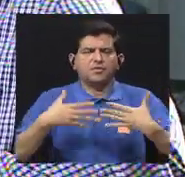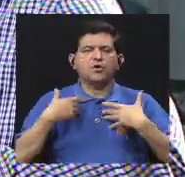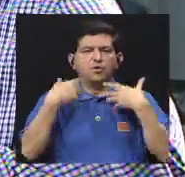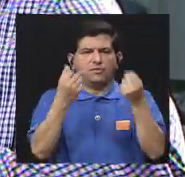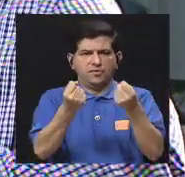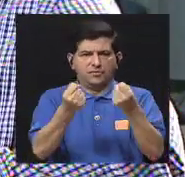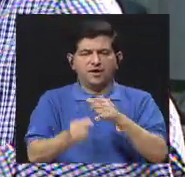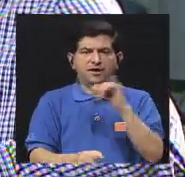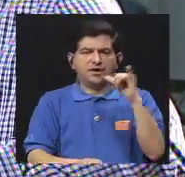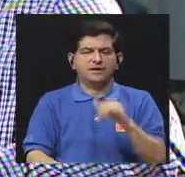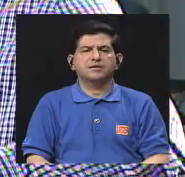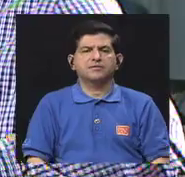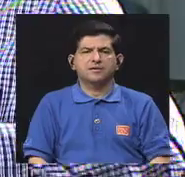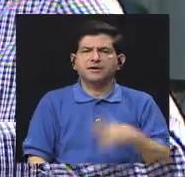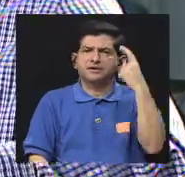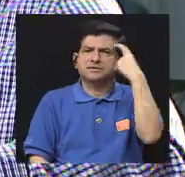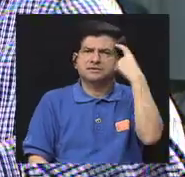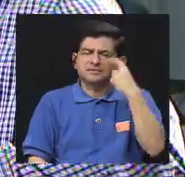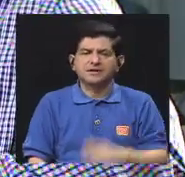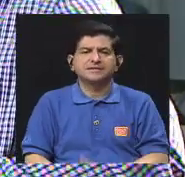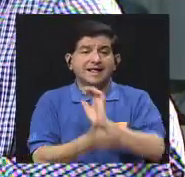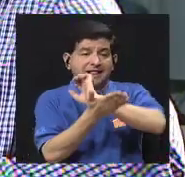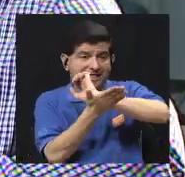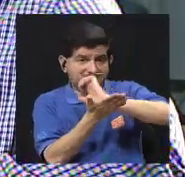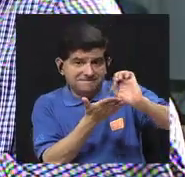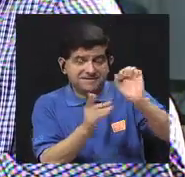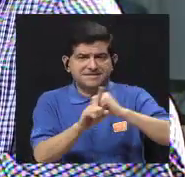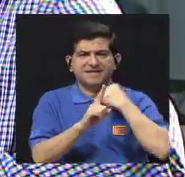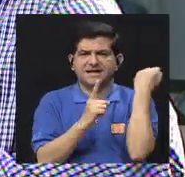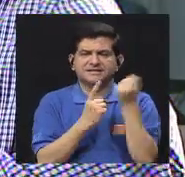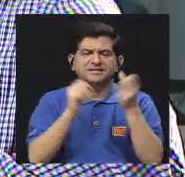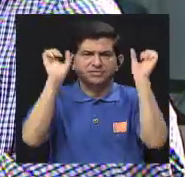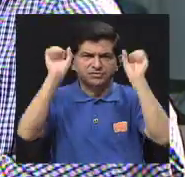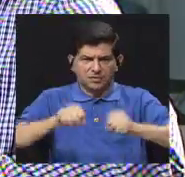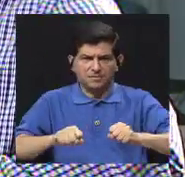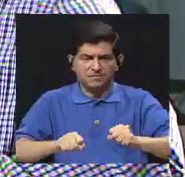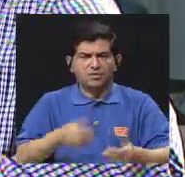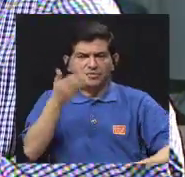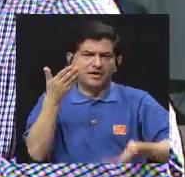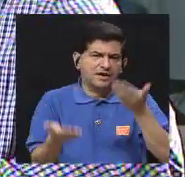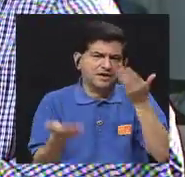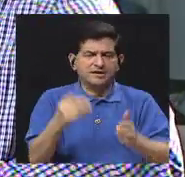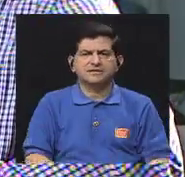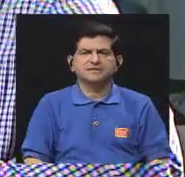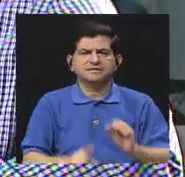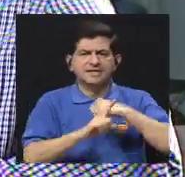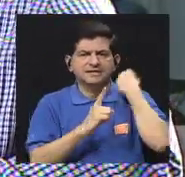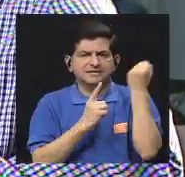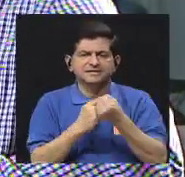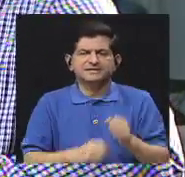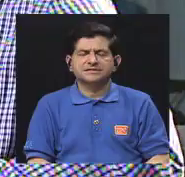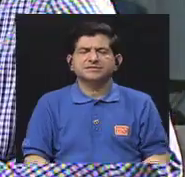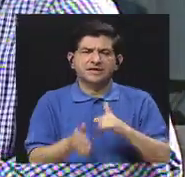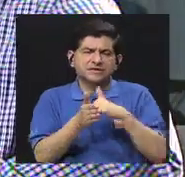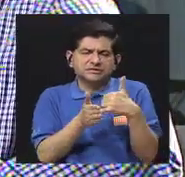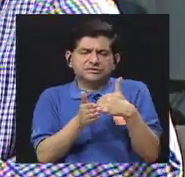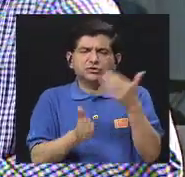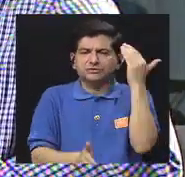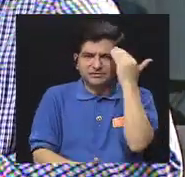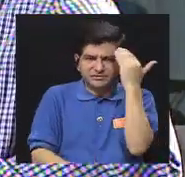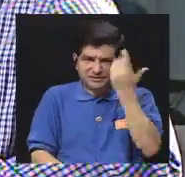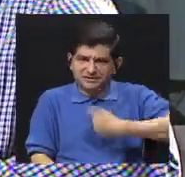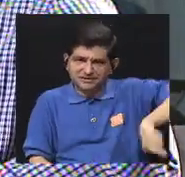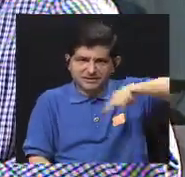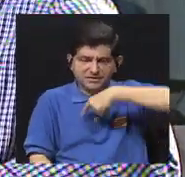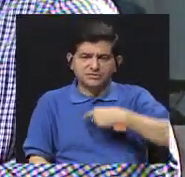salud en términos incluso de prevenir condiciones que pudieran ponerlo en grados de vulnerabilidad porque sabemos